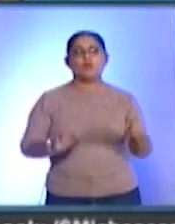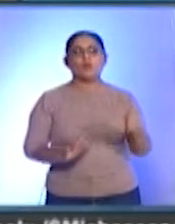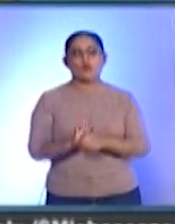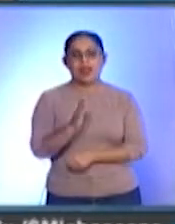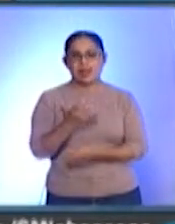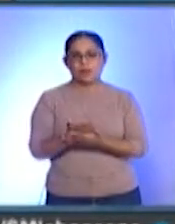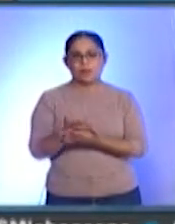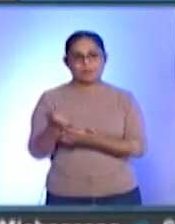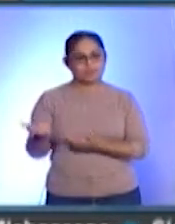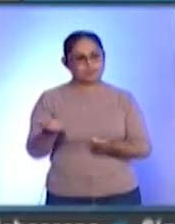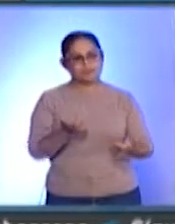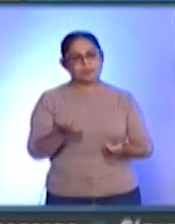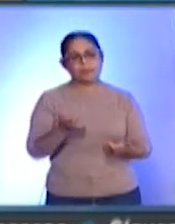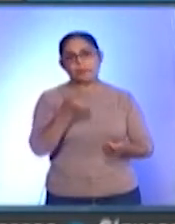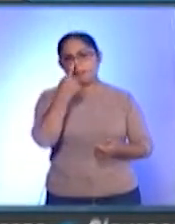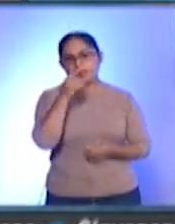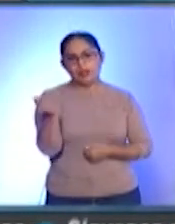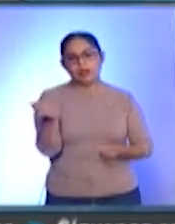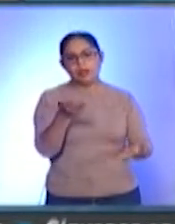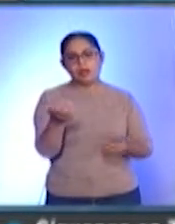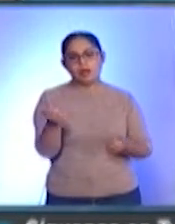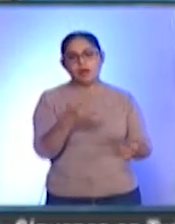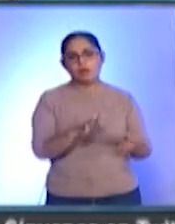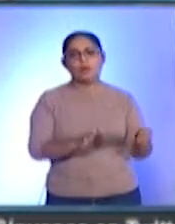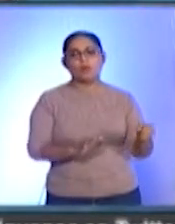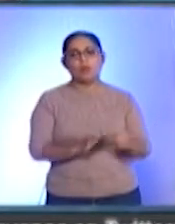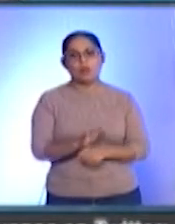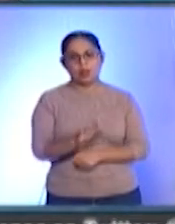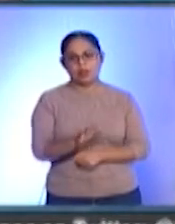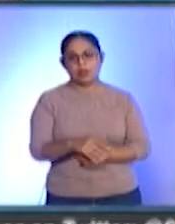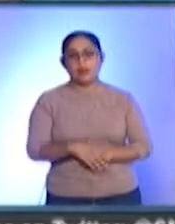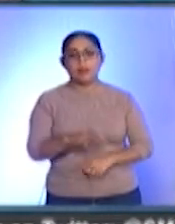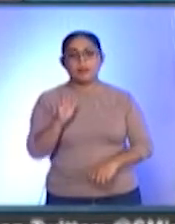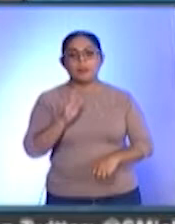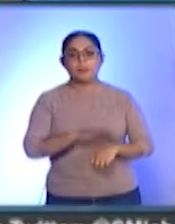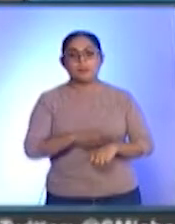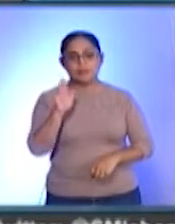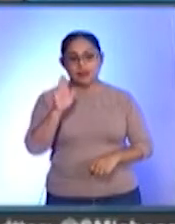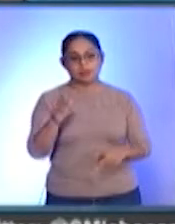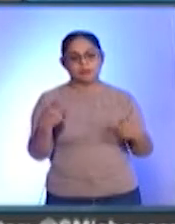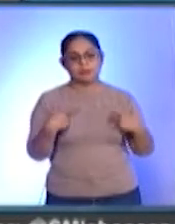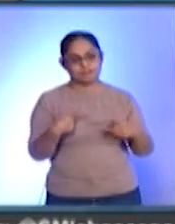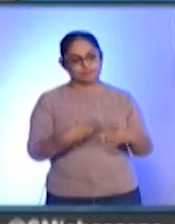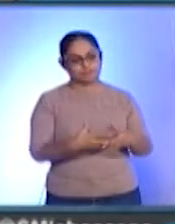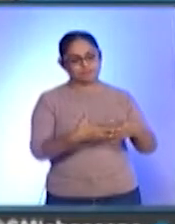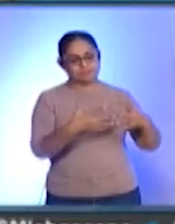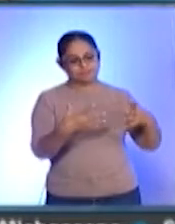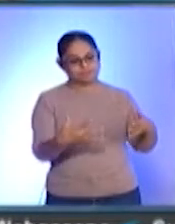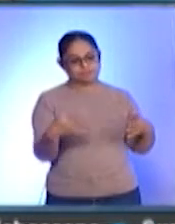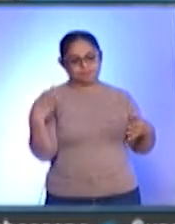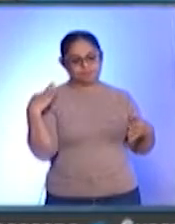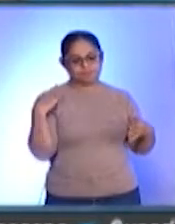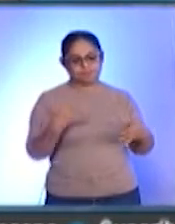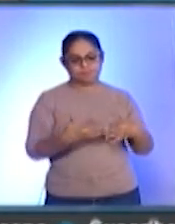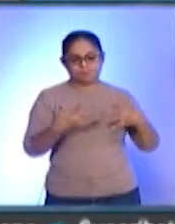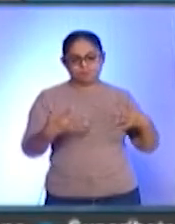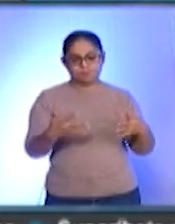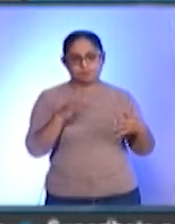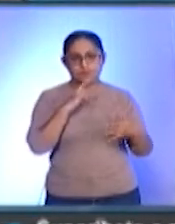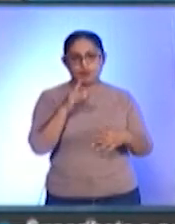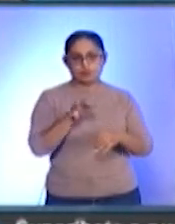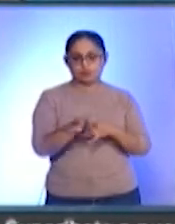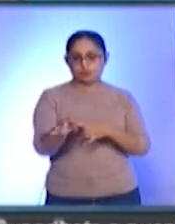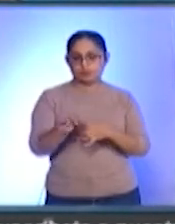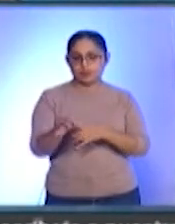diferentes grupos de edad para poder ir cubriendo más población y más municipios. Por eso es que hemos podido